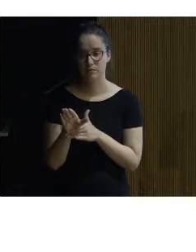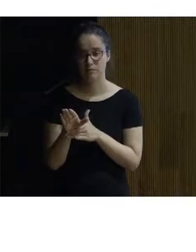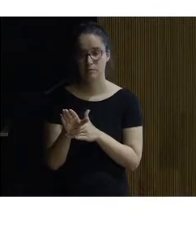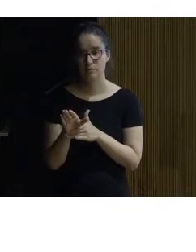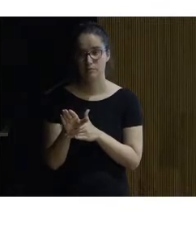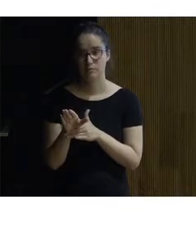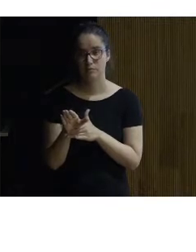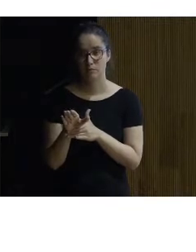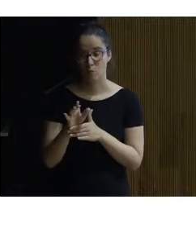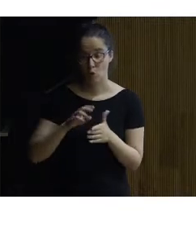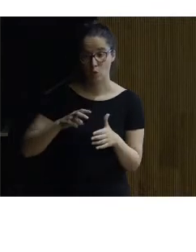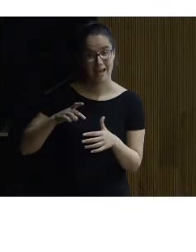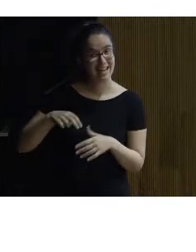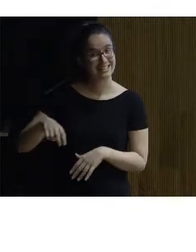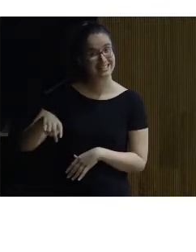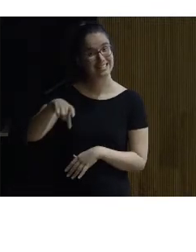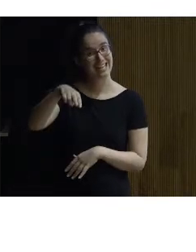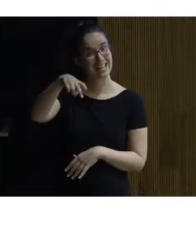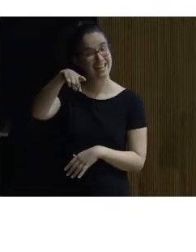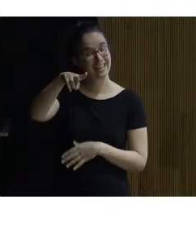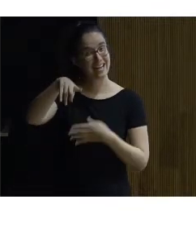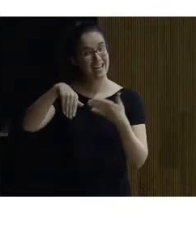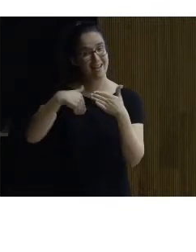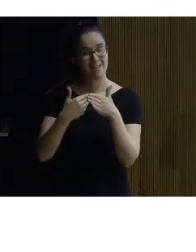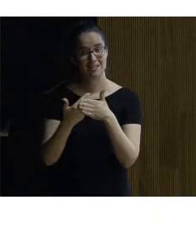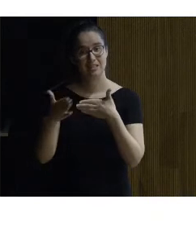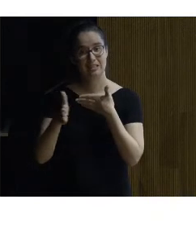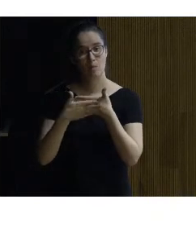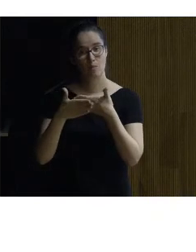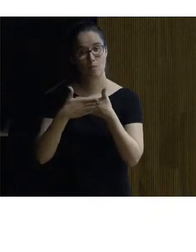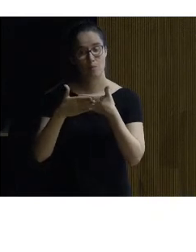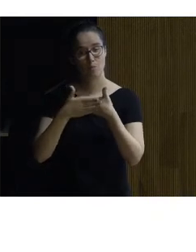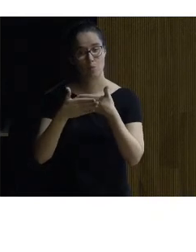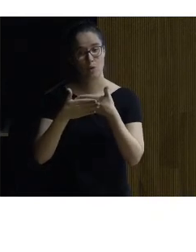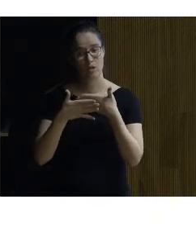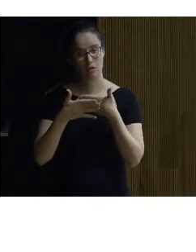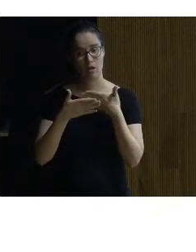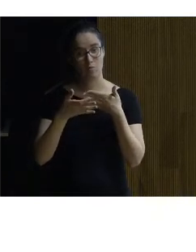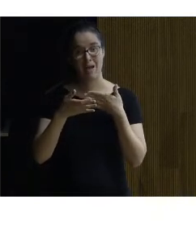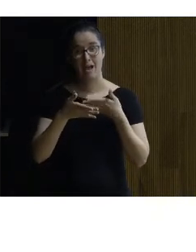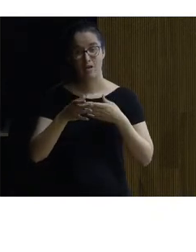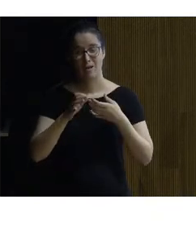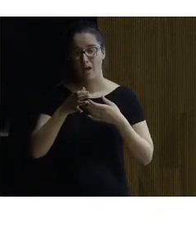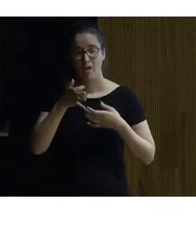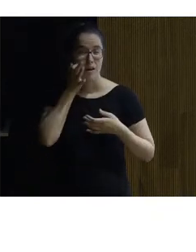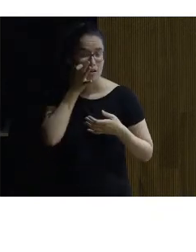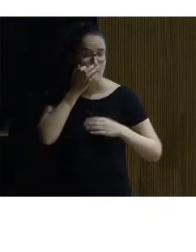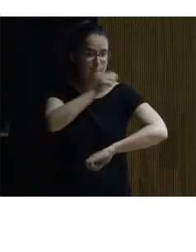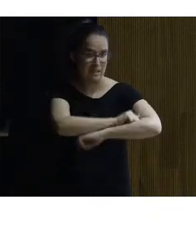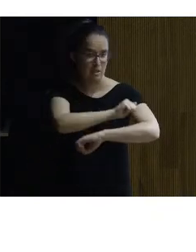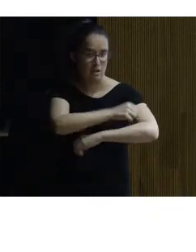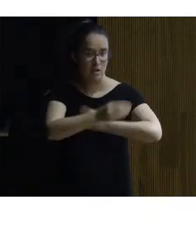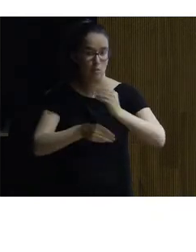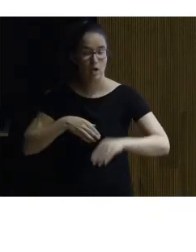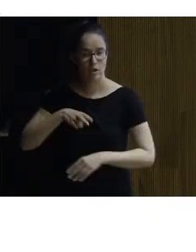antes por esta escalinata y llegar a esta puerta que viene abierto que primitivamente era una ventana bueno lo que se hizo fue eliminar esta